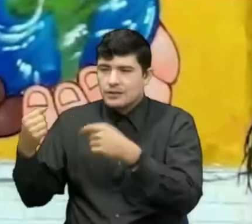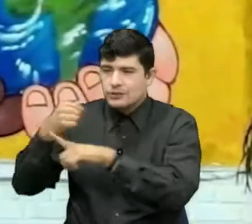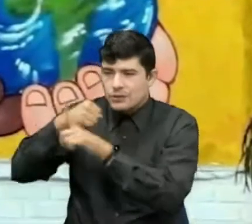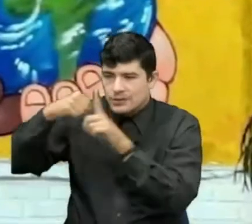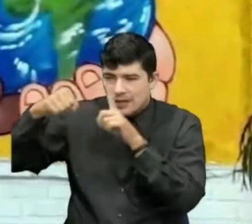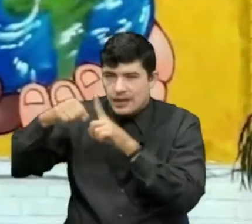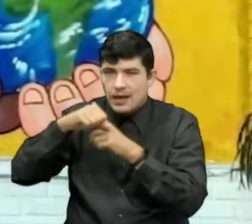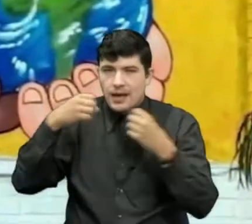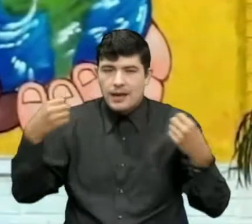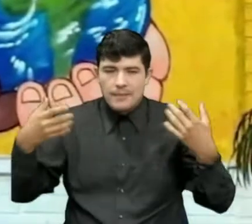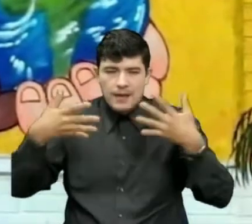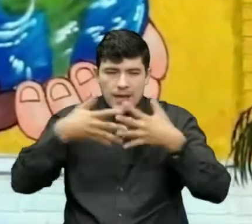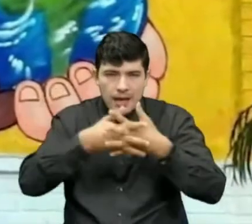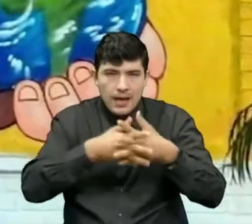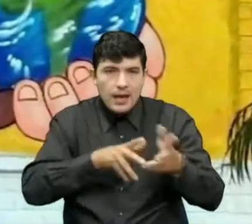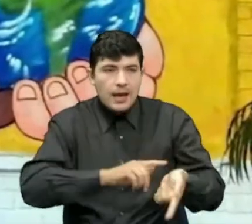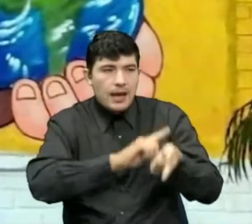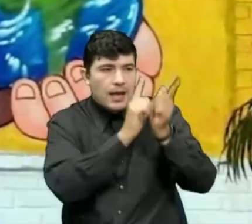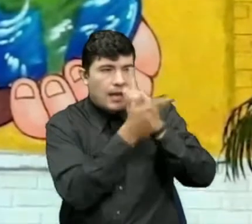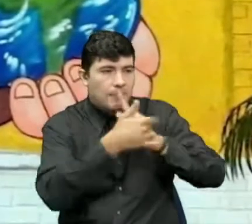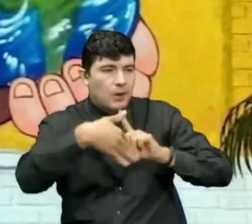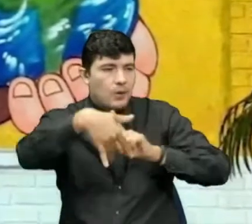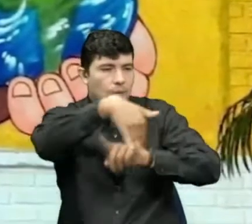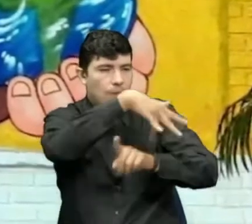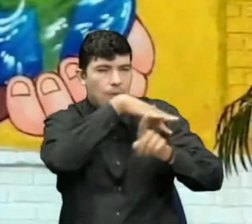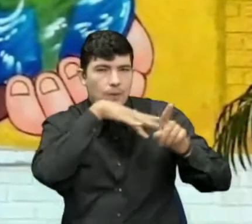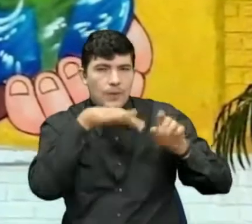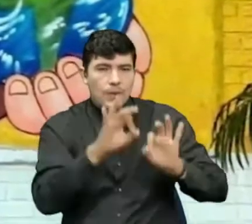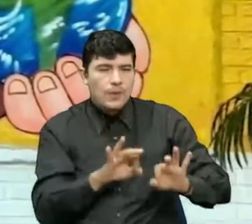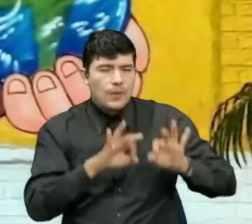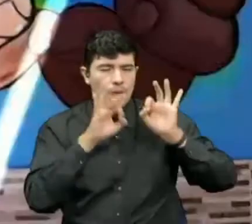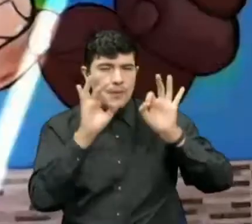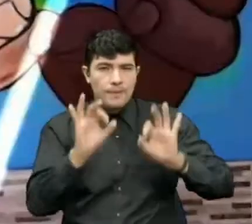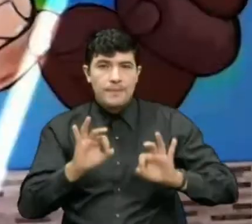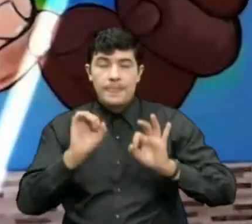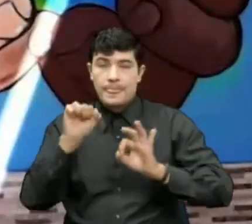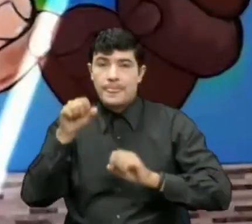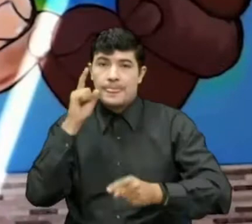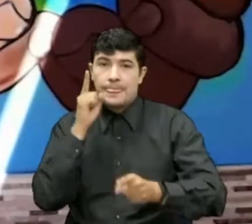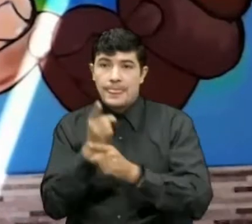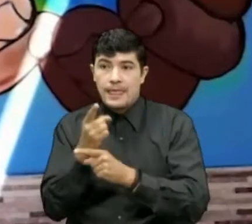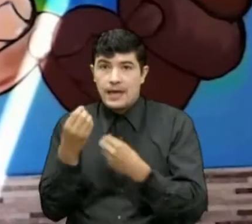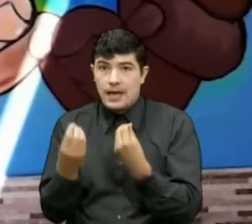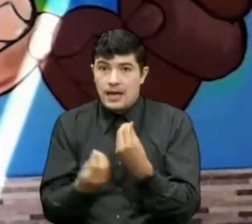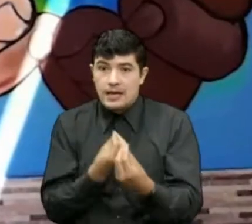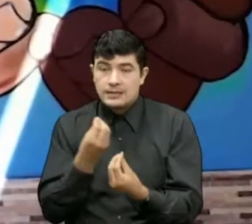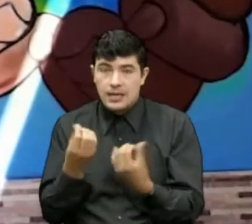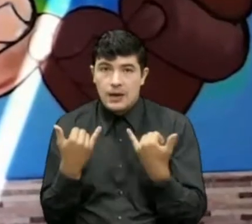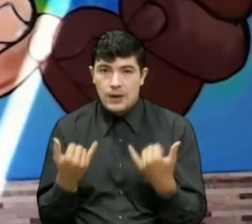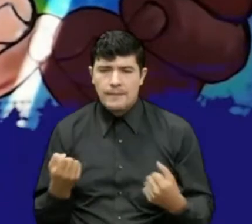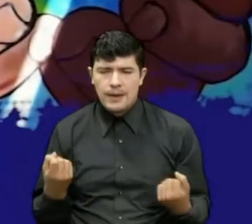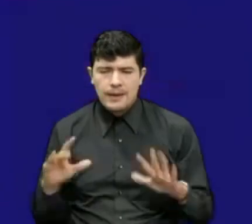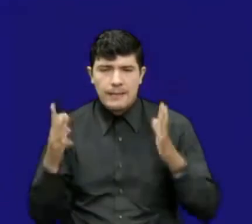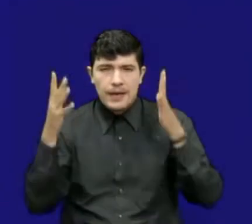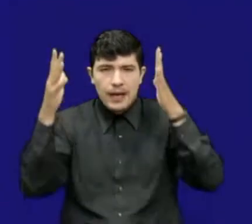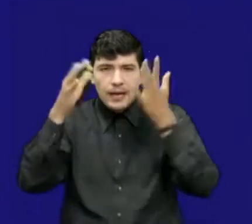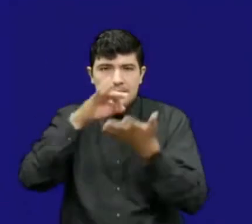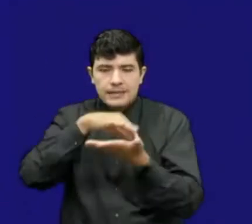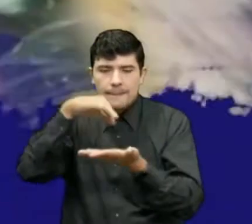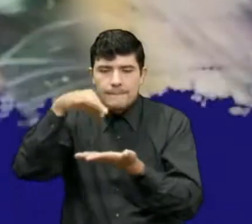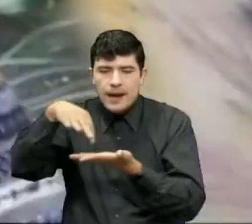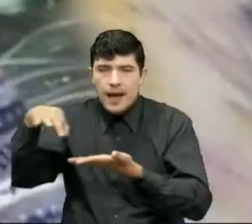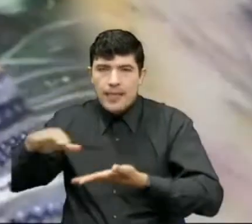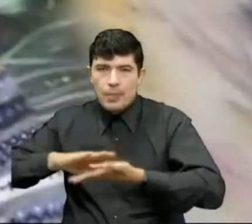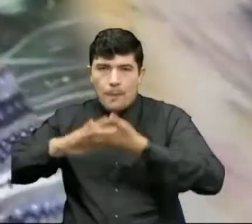lograr la transformación de los espacios en entornos protectores y de convivencia, se realiza esta nueva edición Sembradores de Paz.